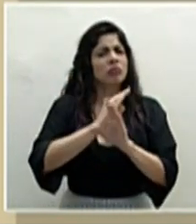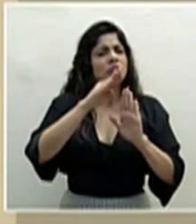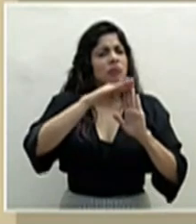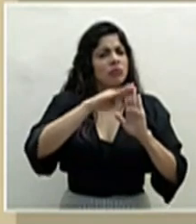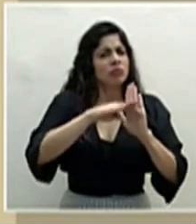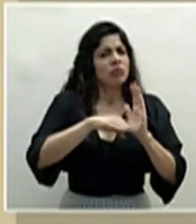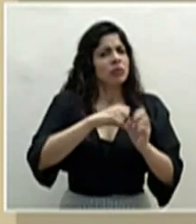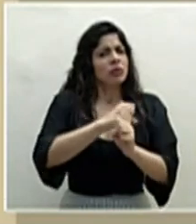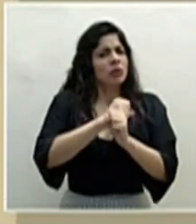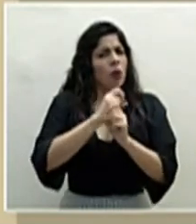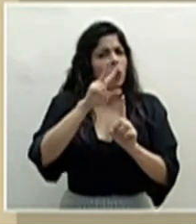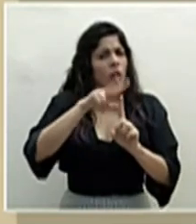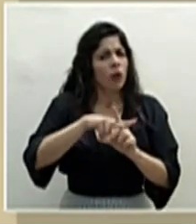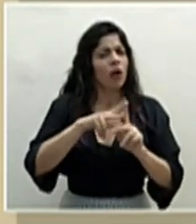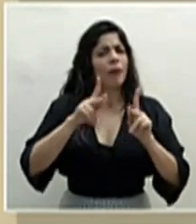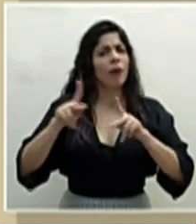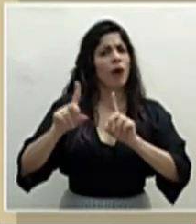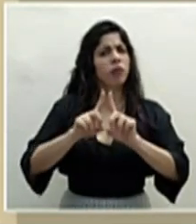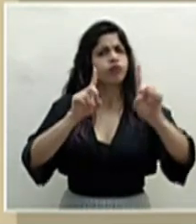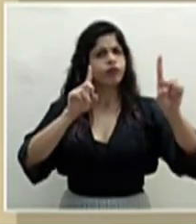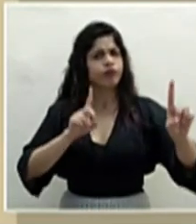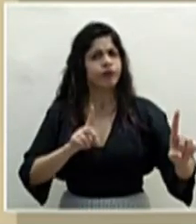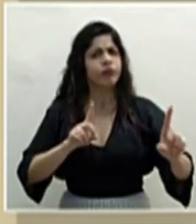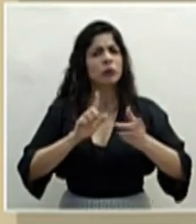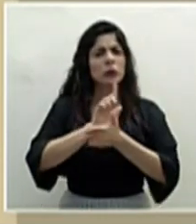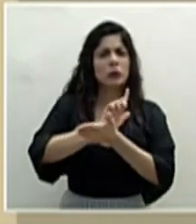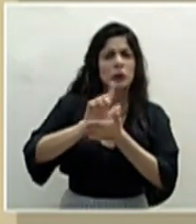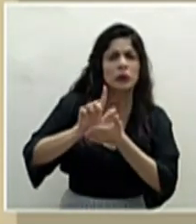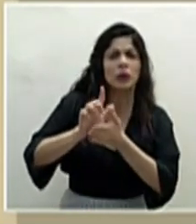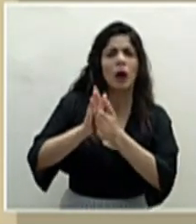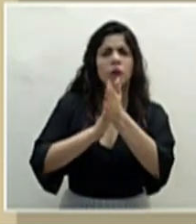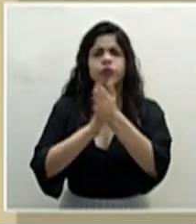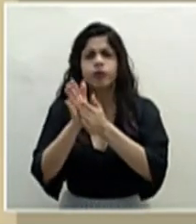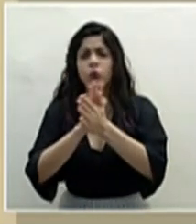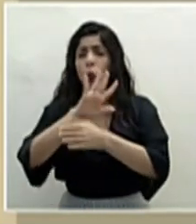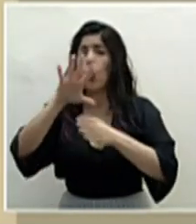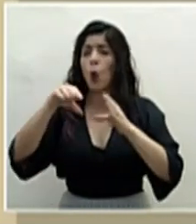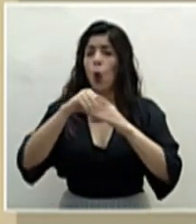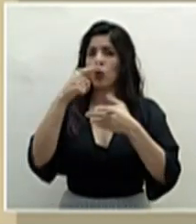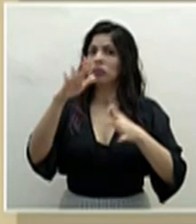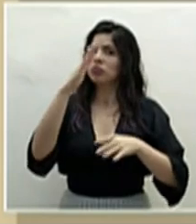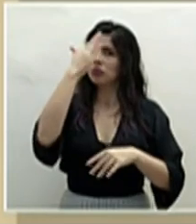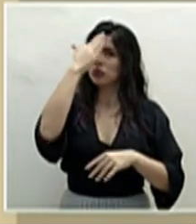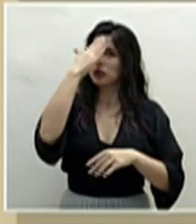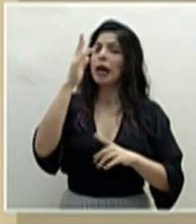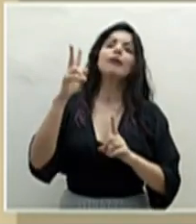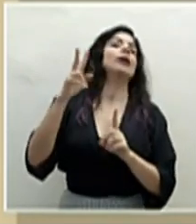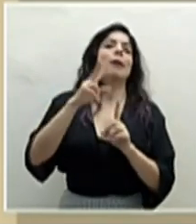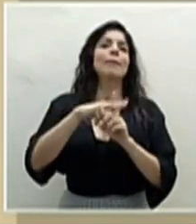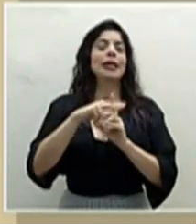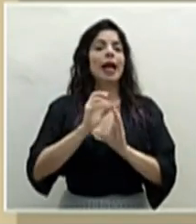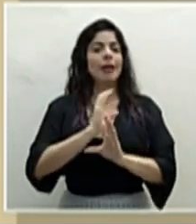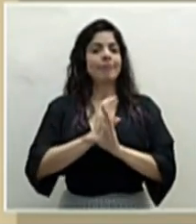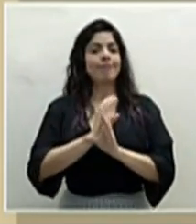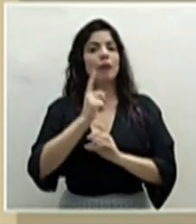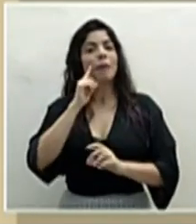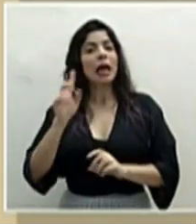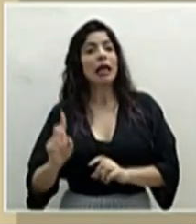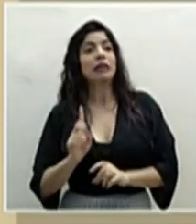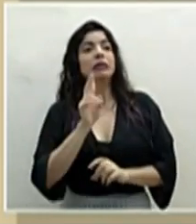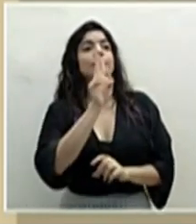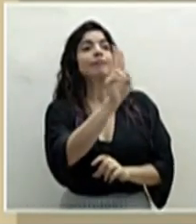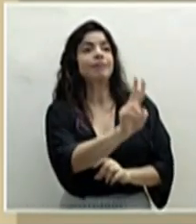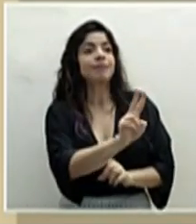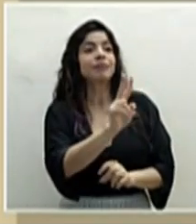de seguridad, el distanciamiento físico, la higiene, el lavado de manos y todo lo que ya sabemos para lograr esa segunda